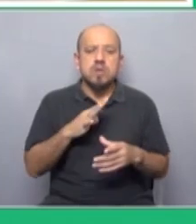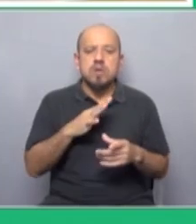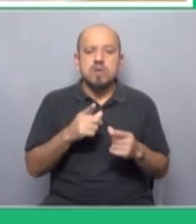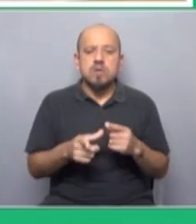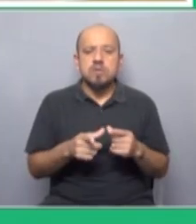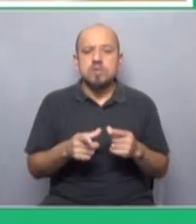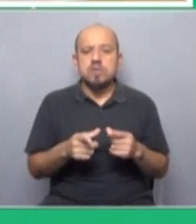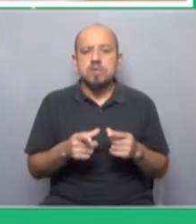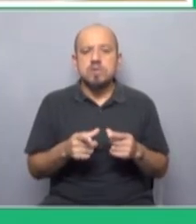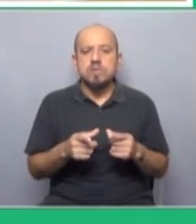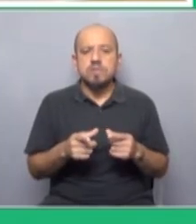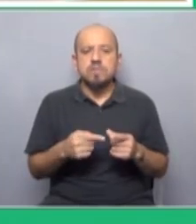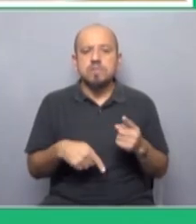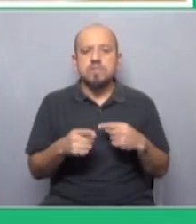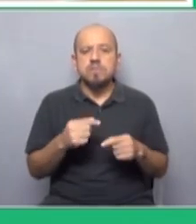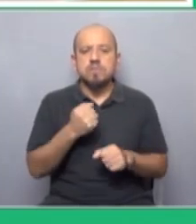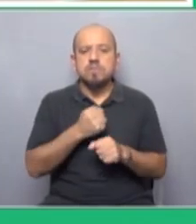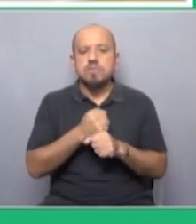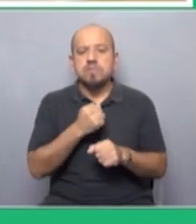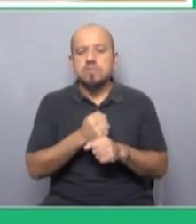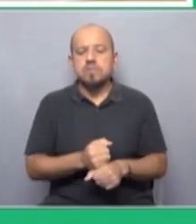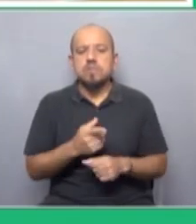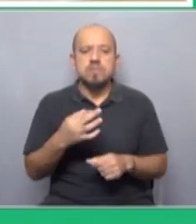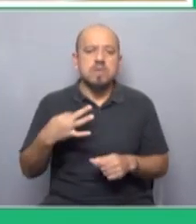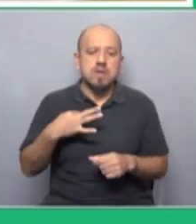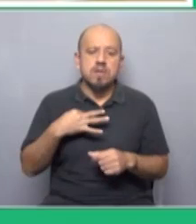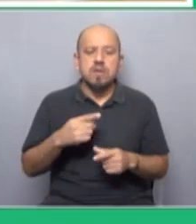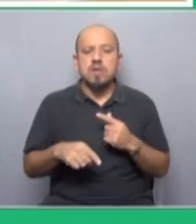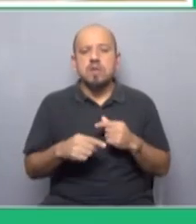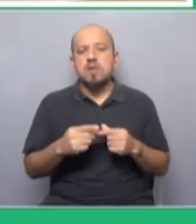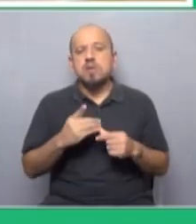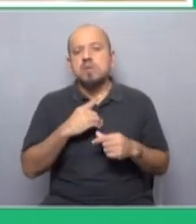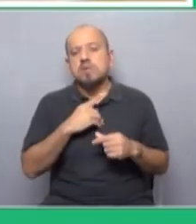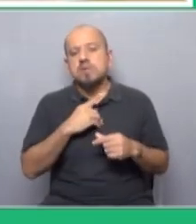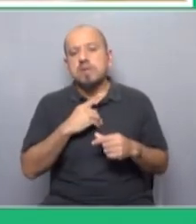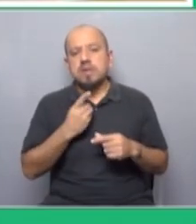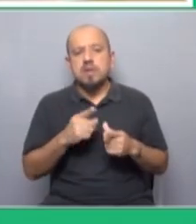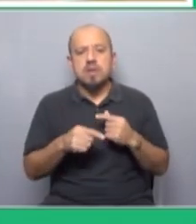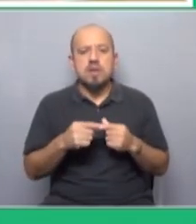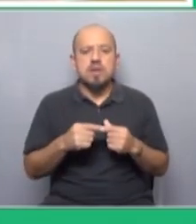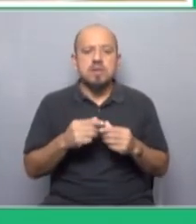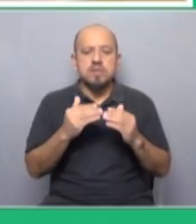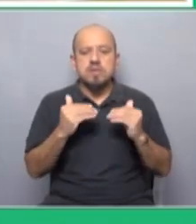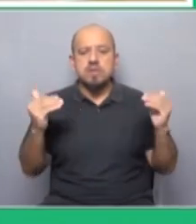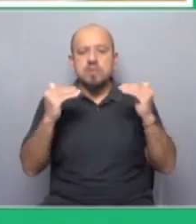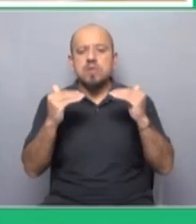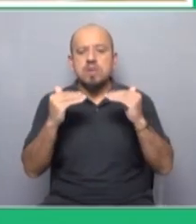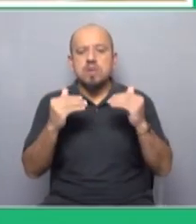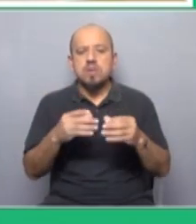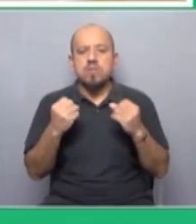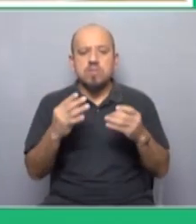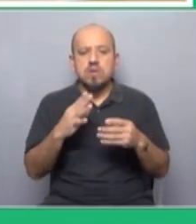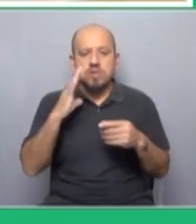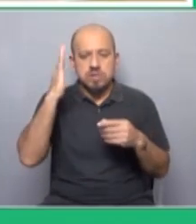en el centro las y los trabajadores la vida la dignidad la defensa de los derechos la igualdad sobre todo porque